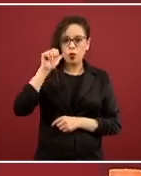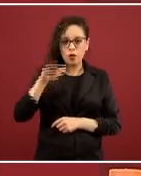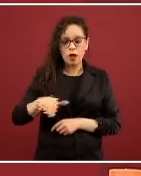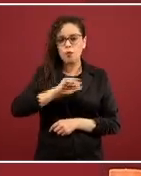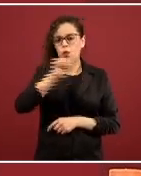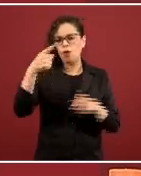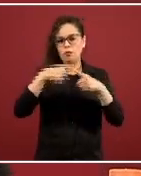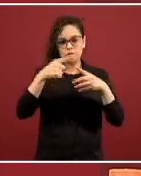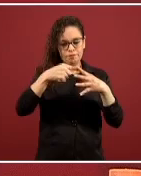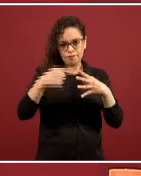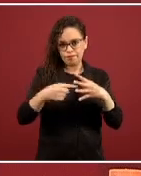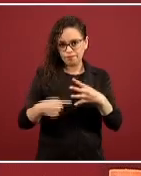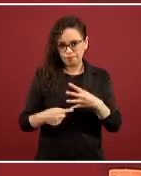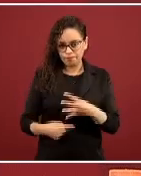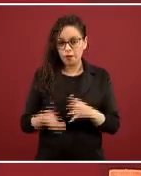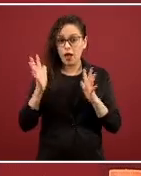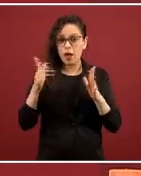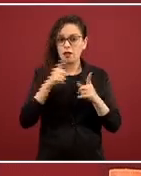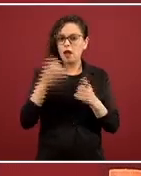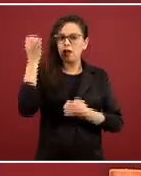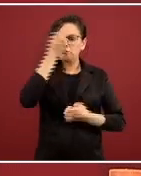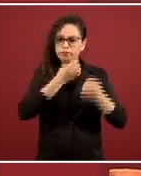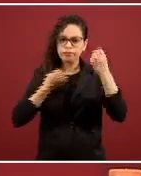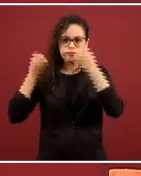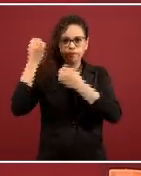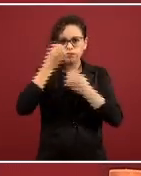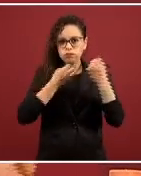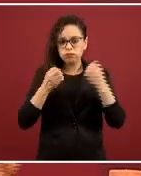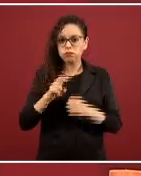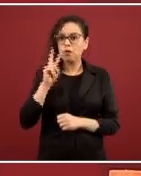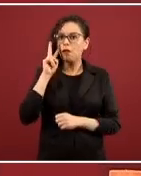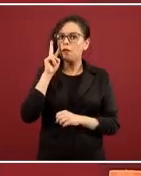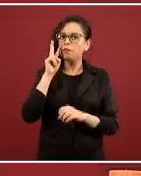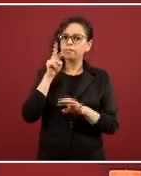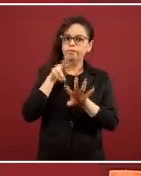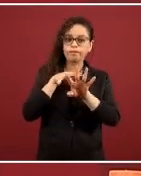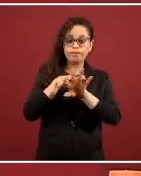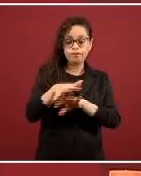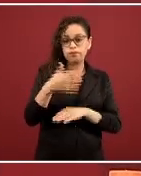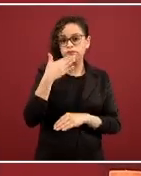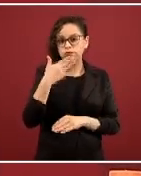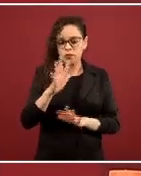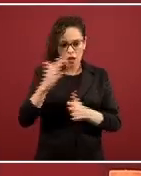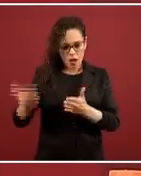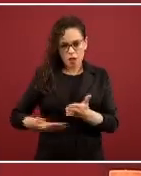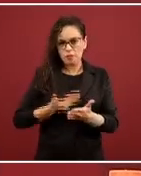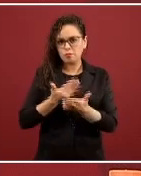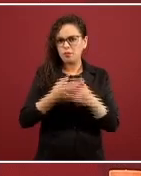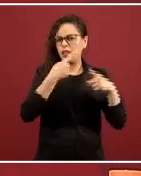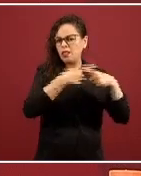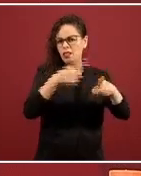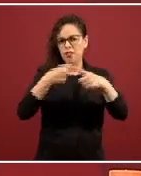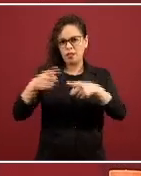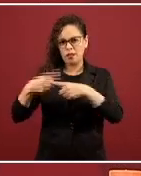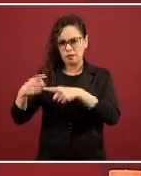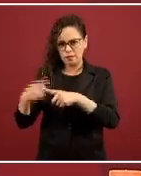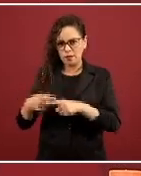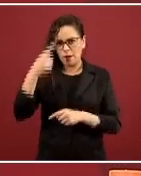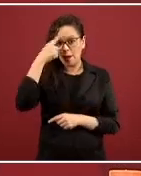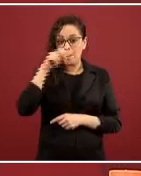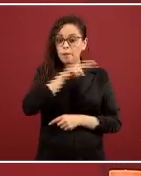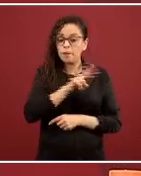otros. Se ha hecho una exploración muy sistemática, muy transparente, se ha puesto a disposición de varios. Se han buscado las